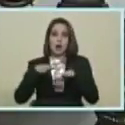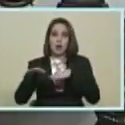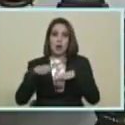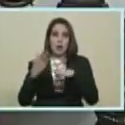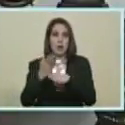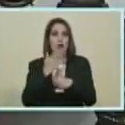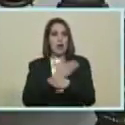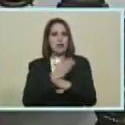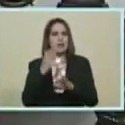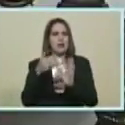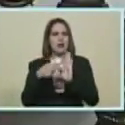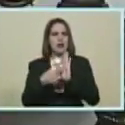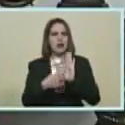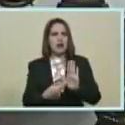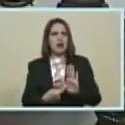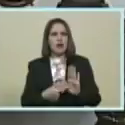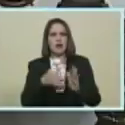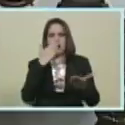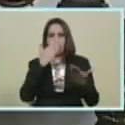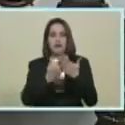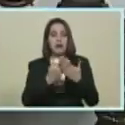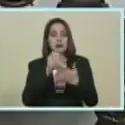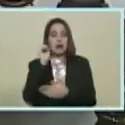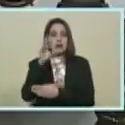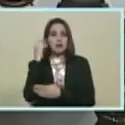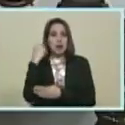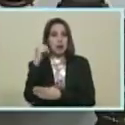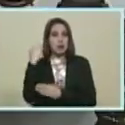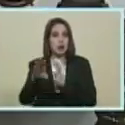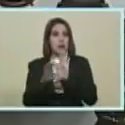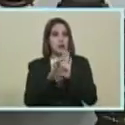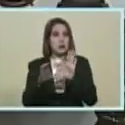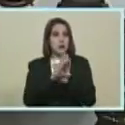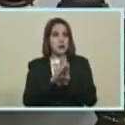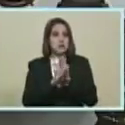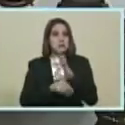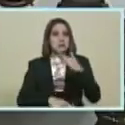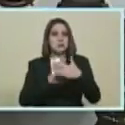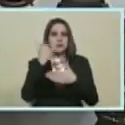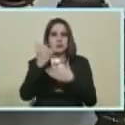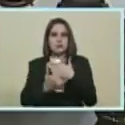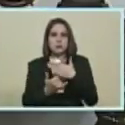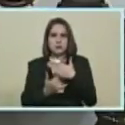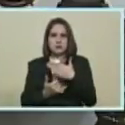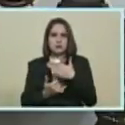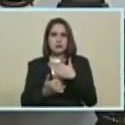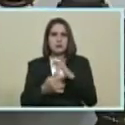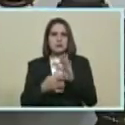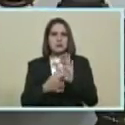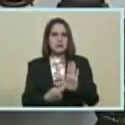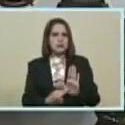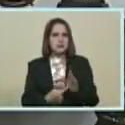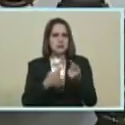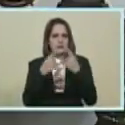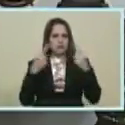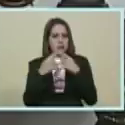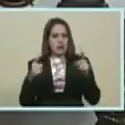Ante la asamblea Nacional Constituyente Este plan Tiene Varios Componentes